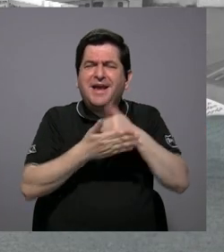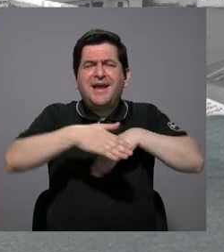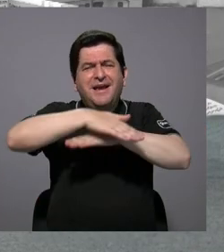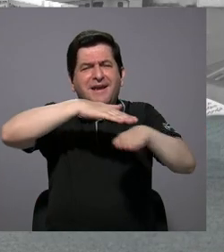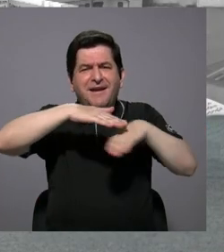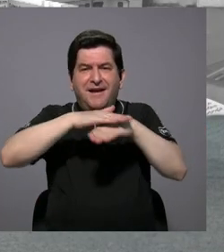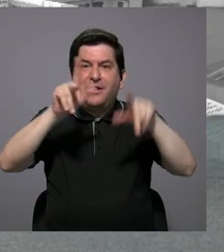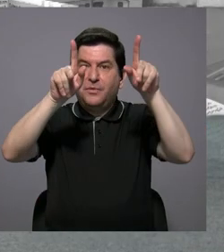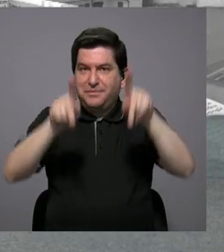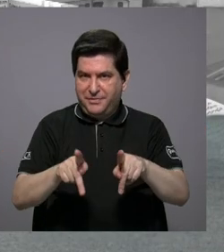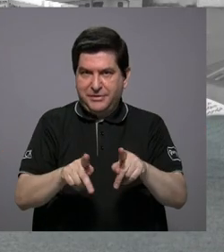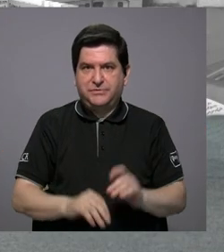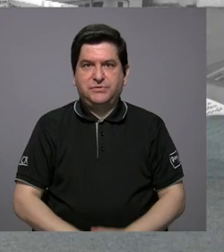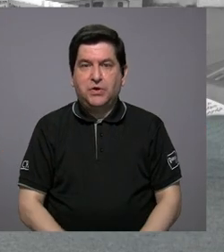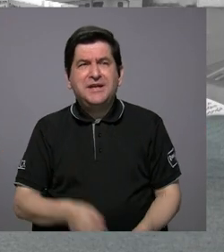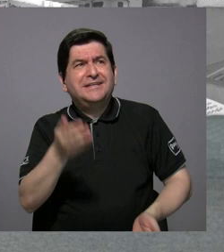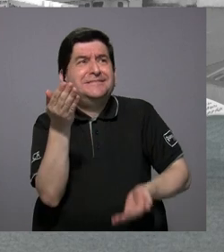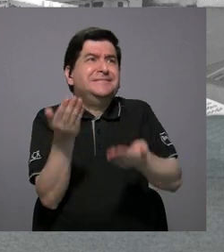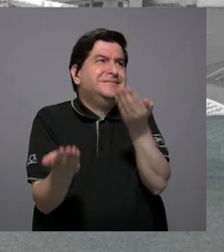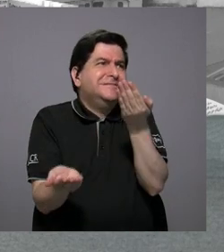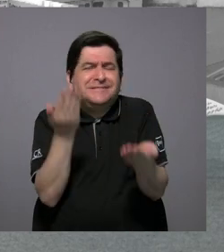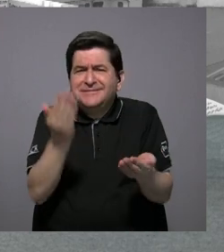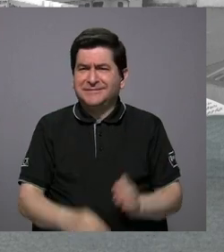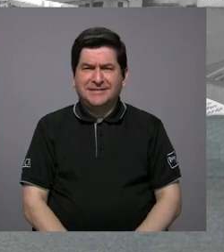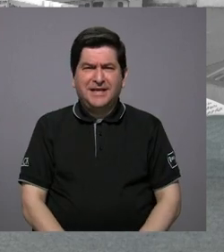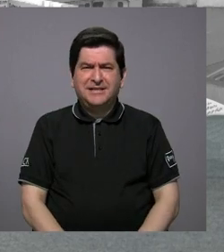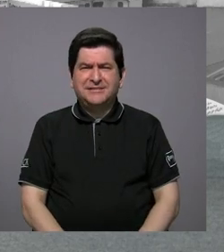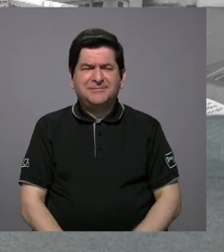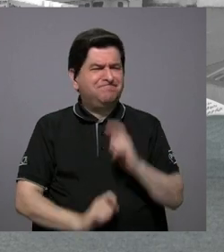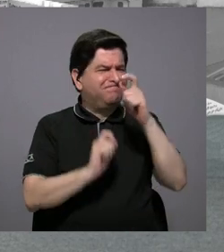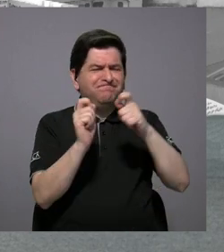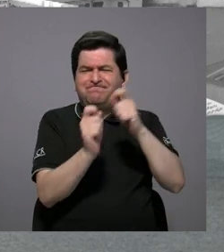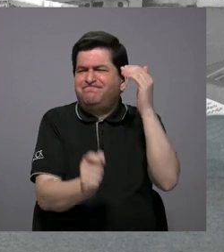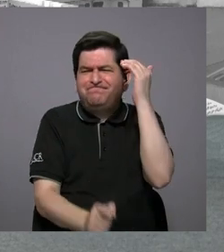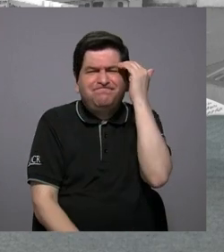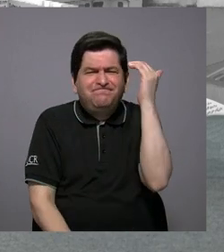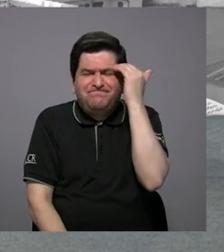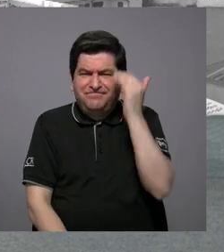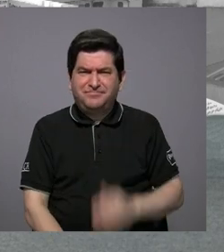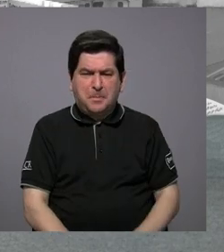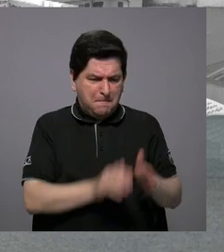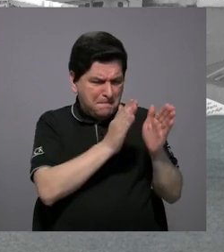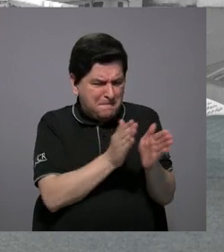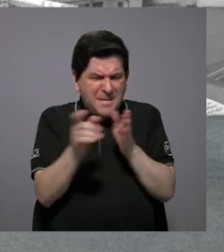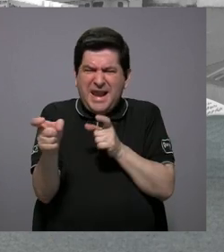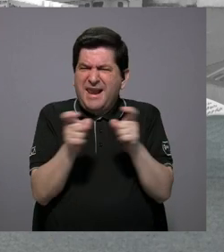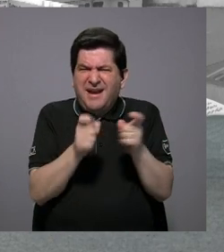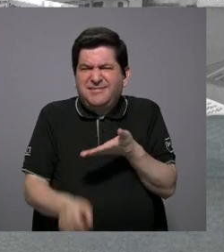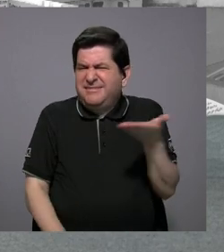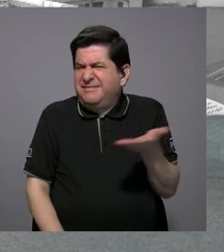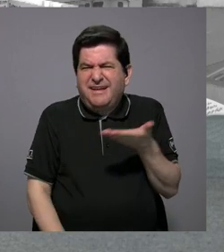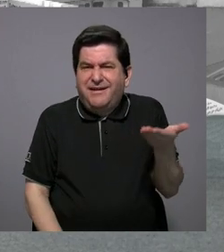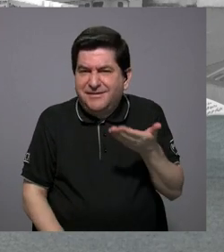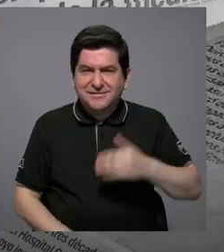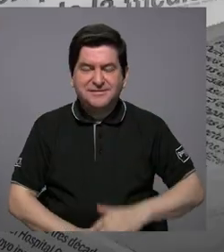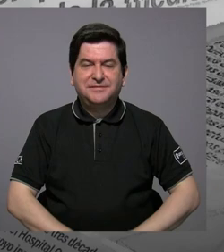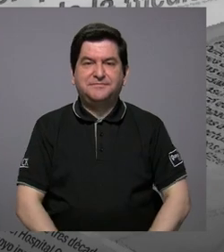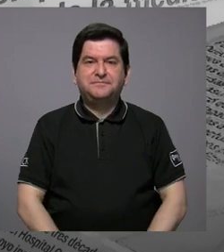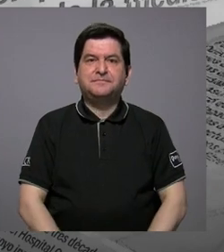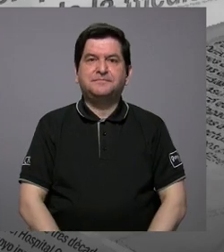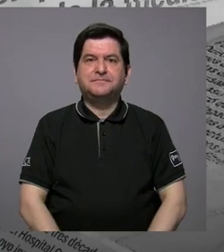básico para aquellas personas que tal vez no tengan en concreto qué es un plan regulador, Don Rosendo.